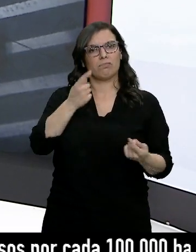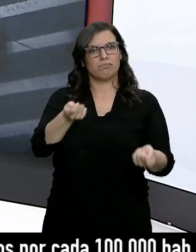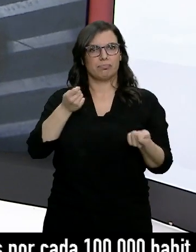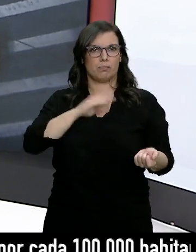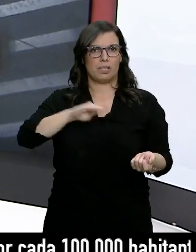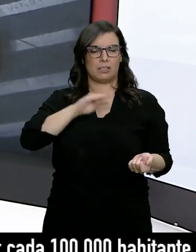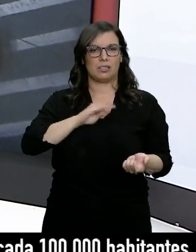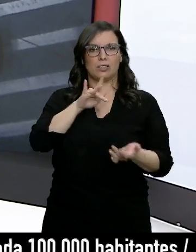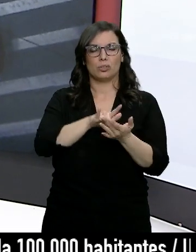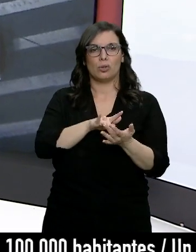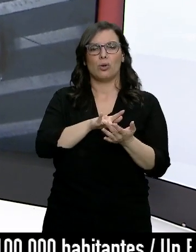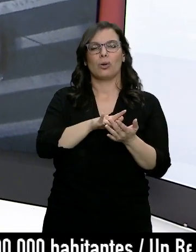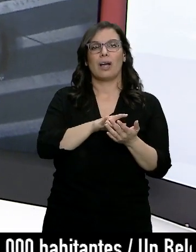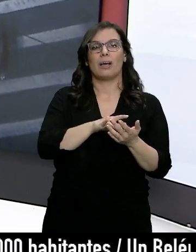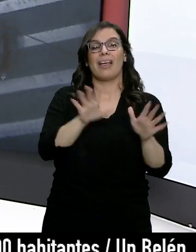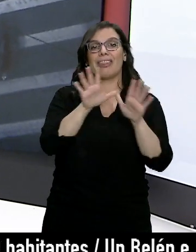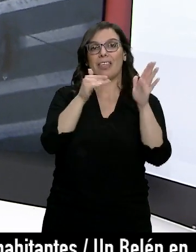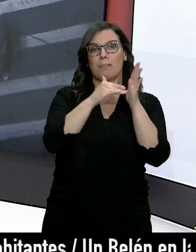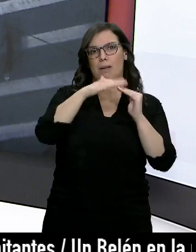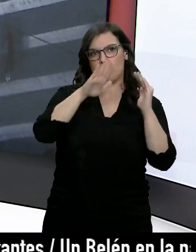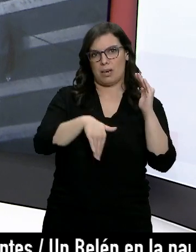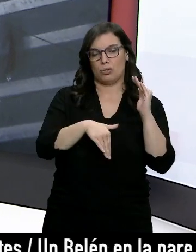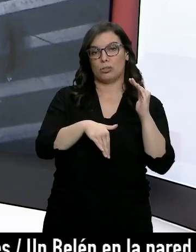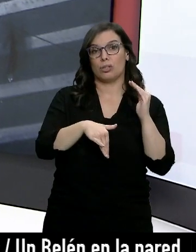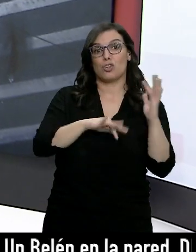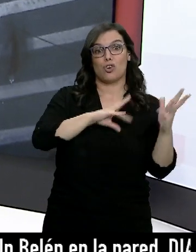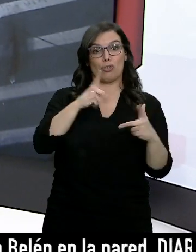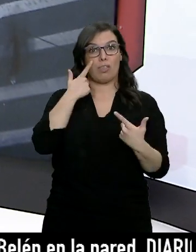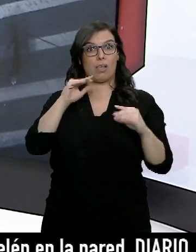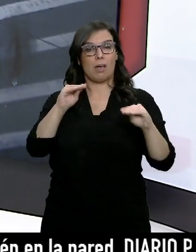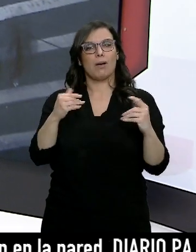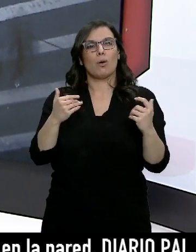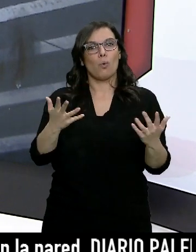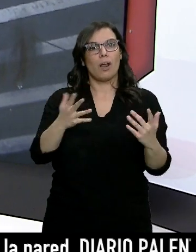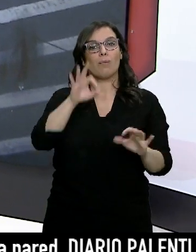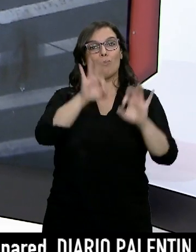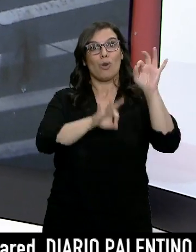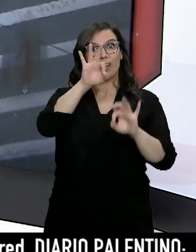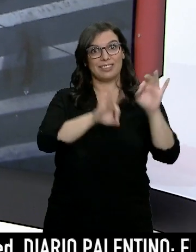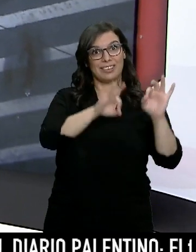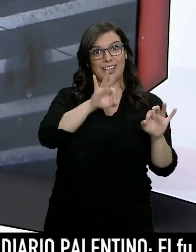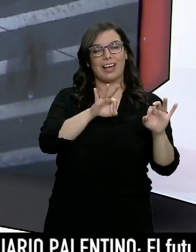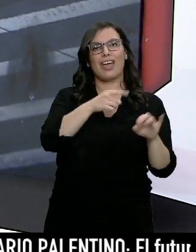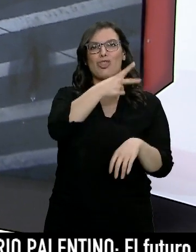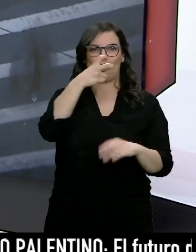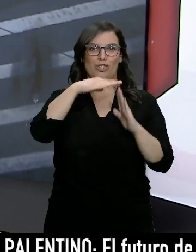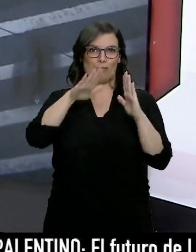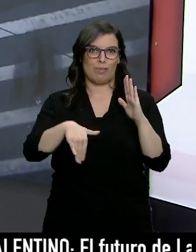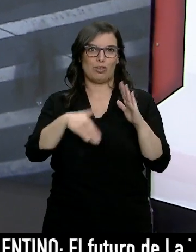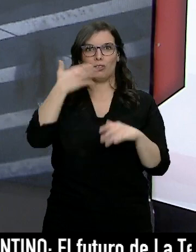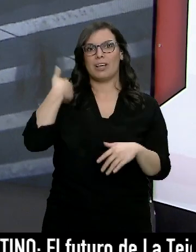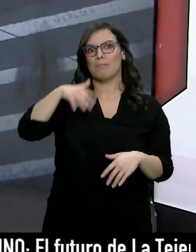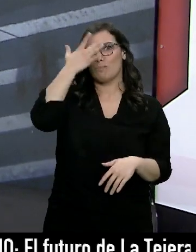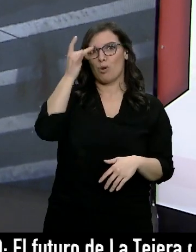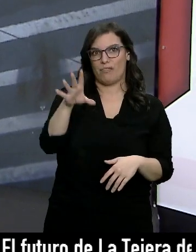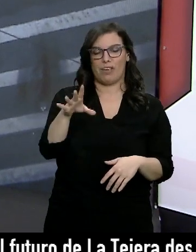contagios. Se sitúan por debajo de los 10.000 y la noticia es que la incidencia por fin baja de los 200, algo que